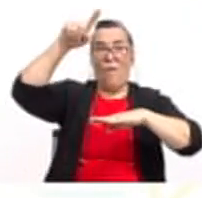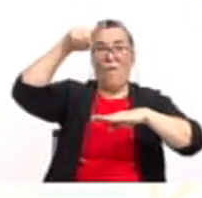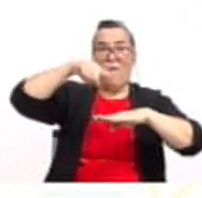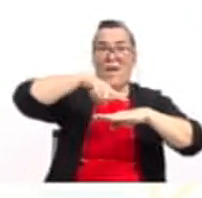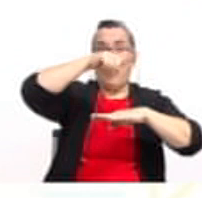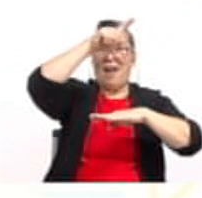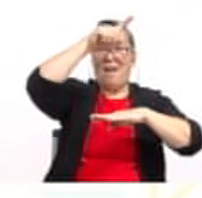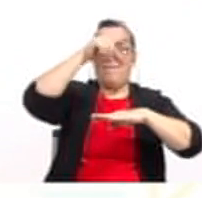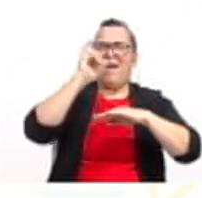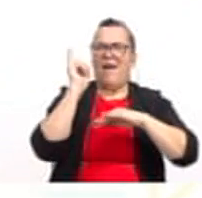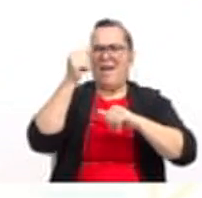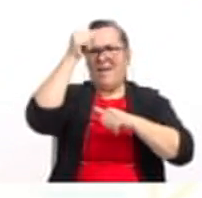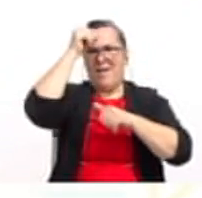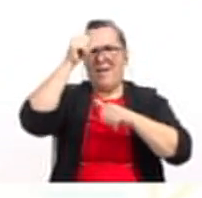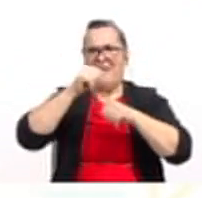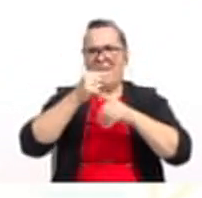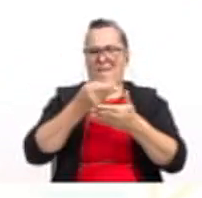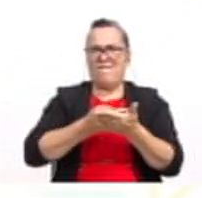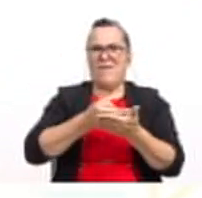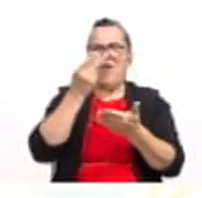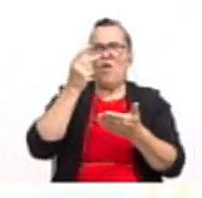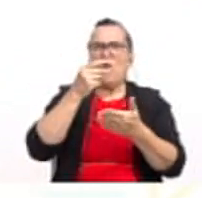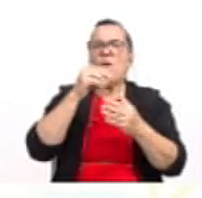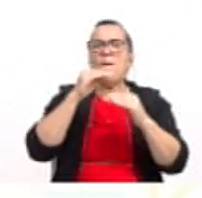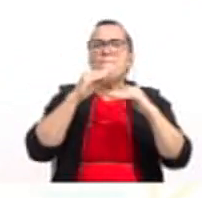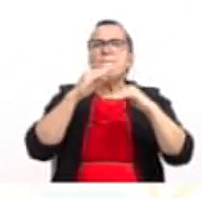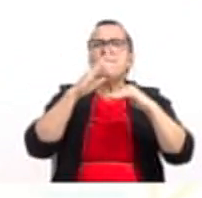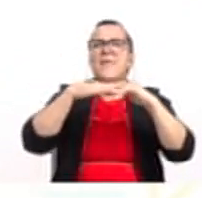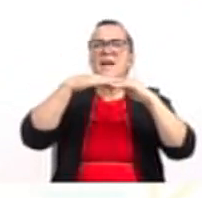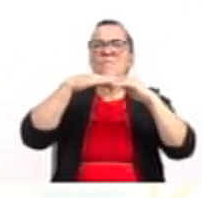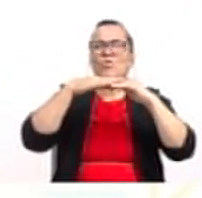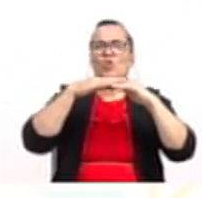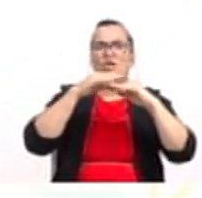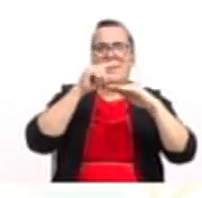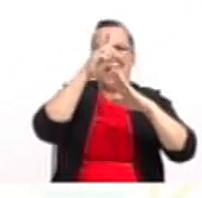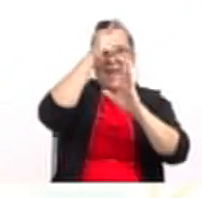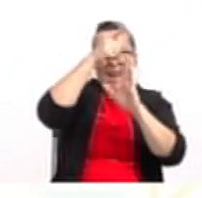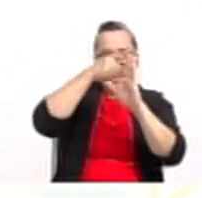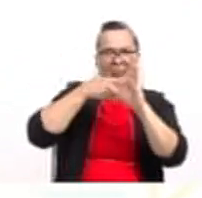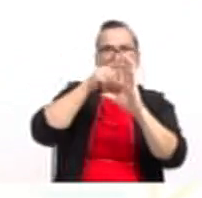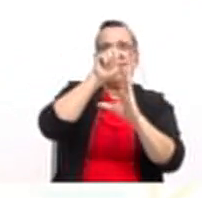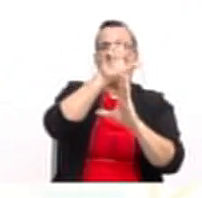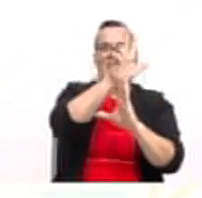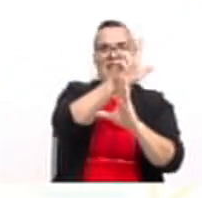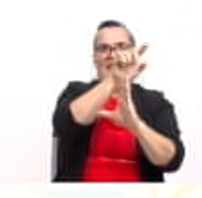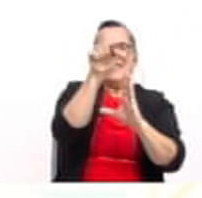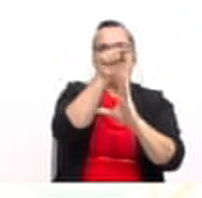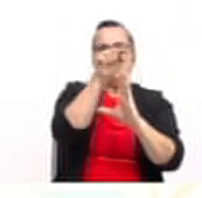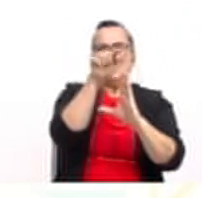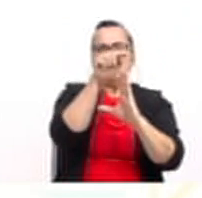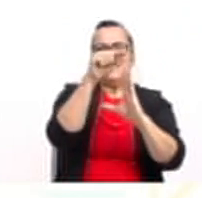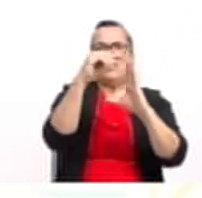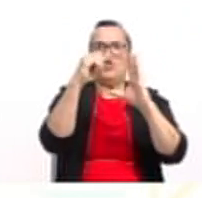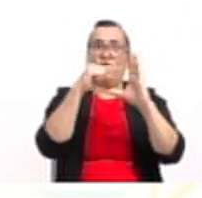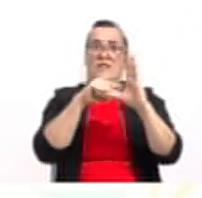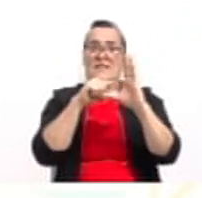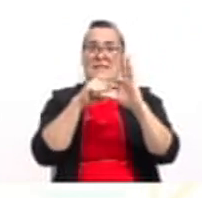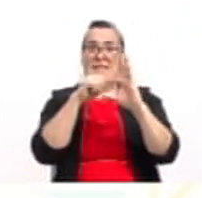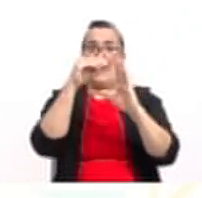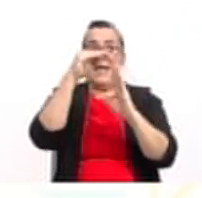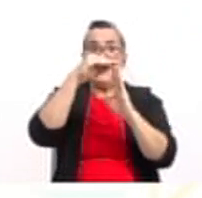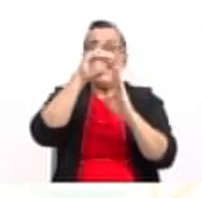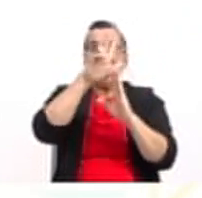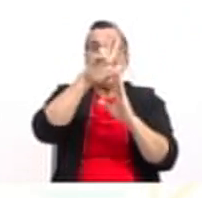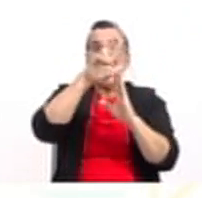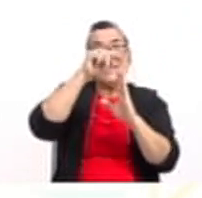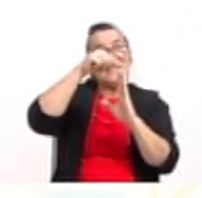hacia arriba y que tenía un valor mínimo ¿en dónde? En 3. Entonces, ¿cuál va a ser el ámbito? Del valor mínimo a más